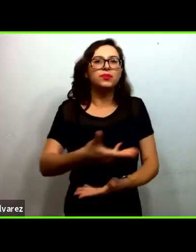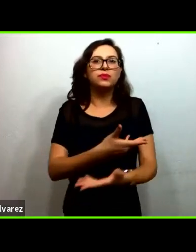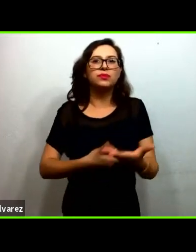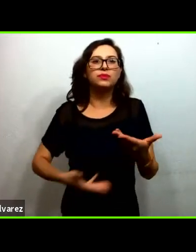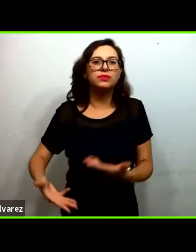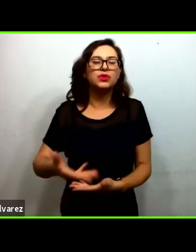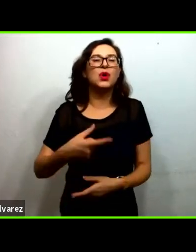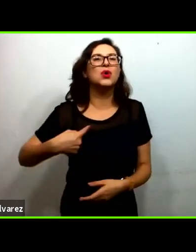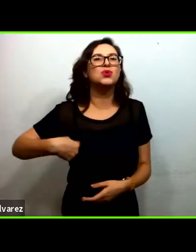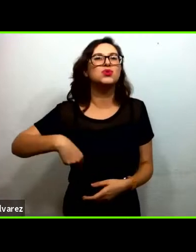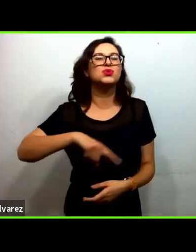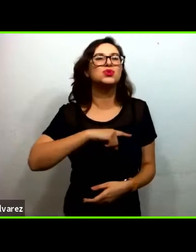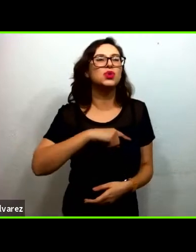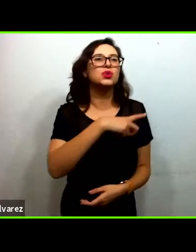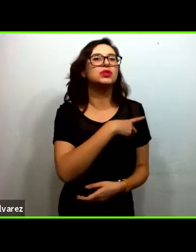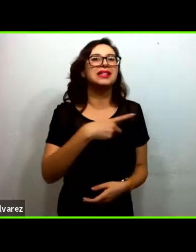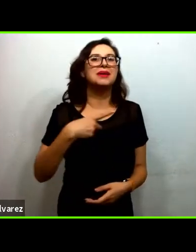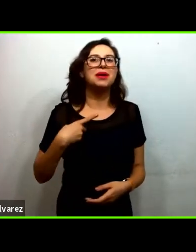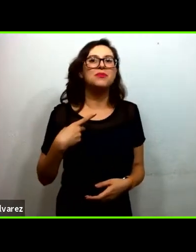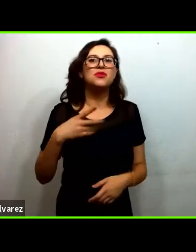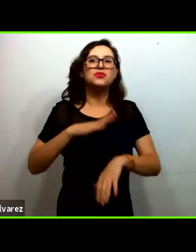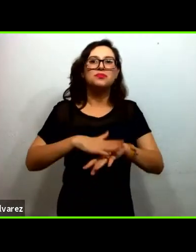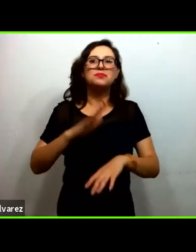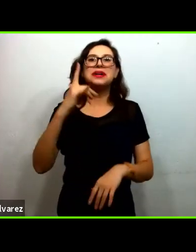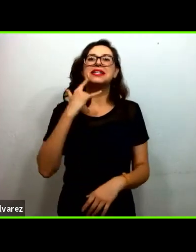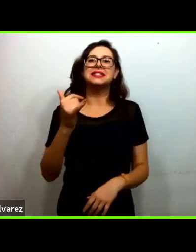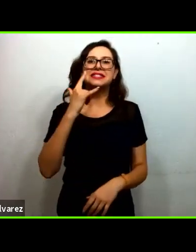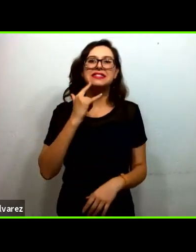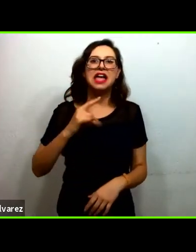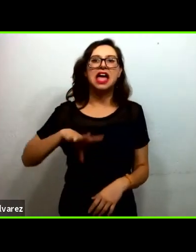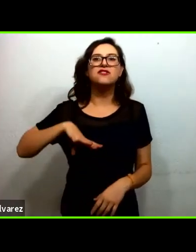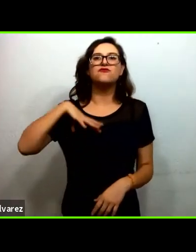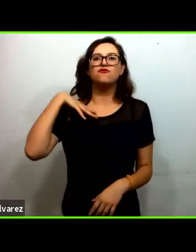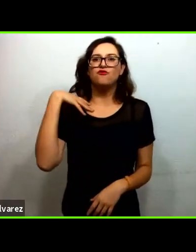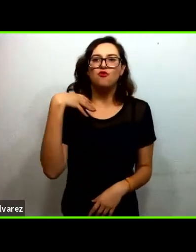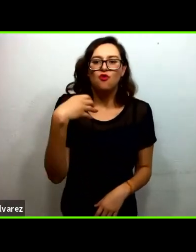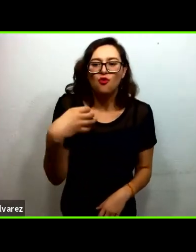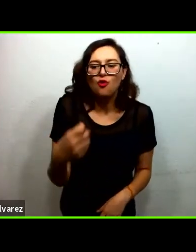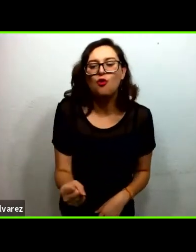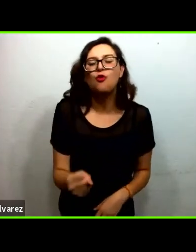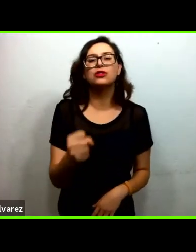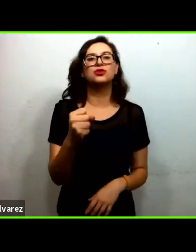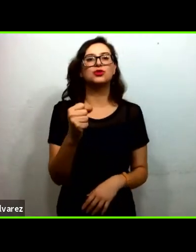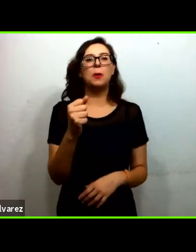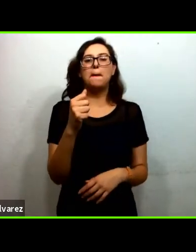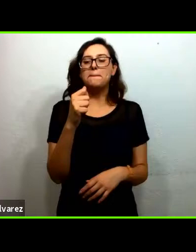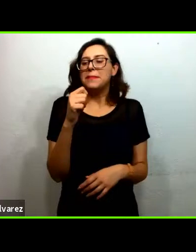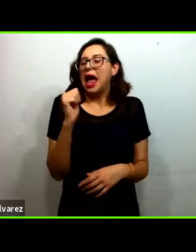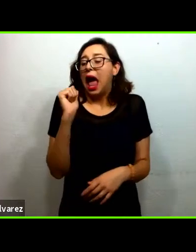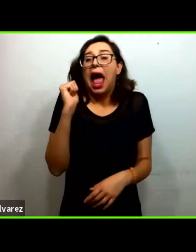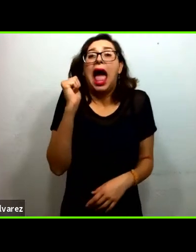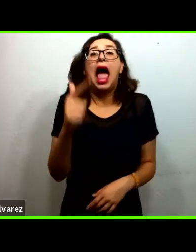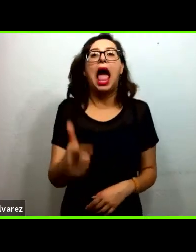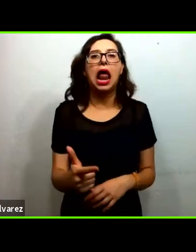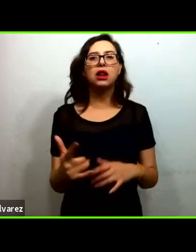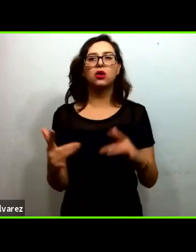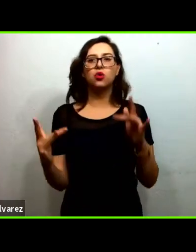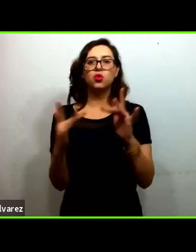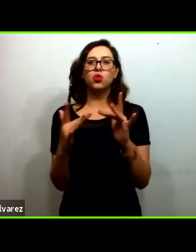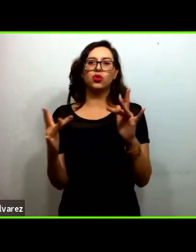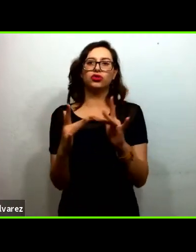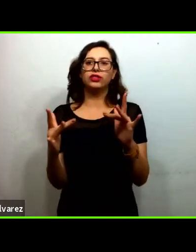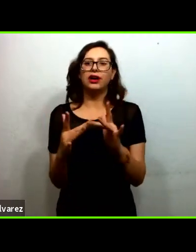hacer un esfuerzo para que aunque sea un rango mínimo de interacción haya en estos